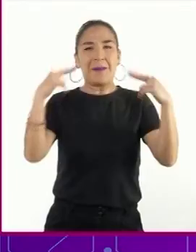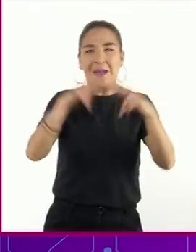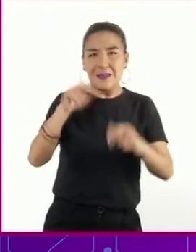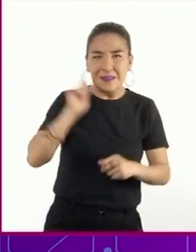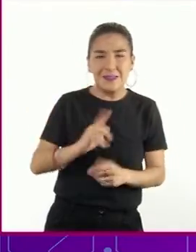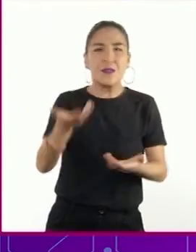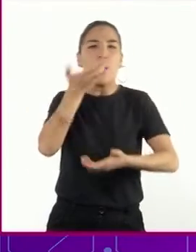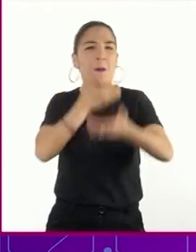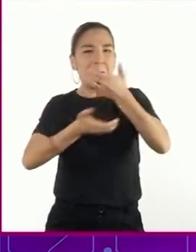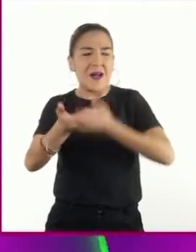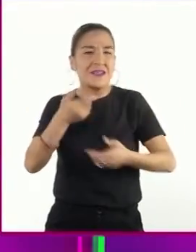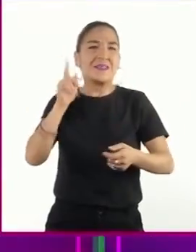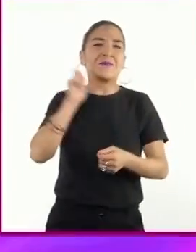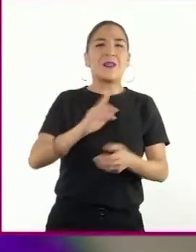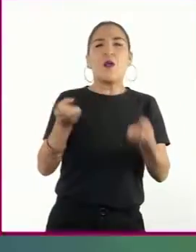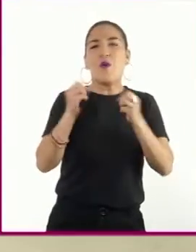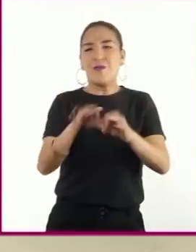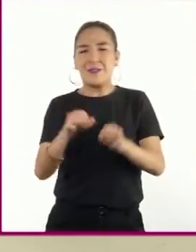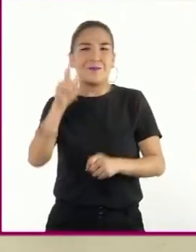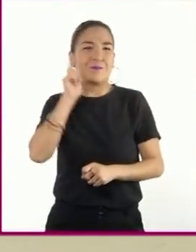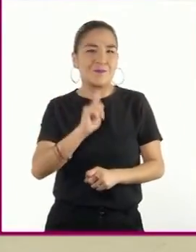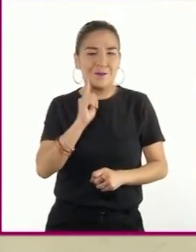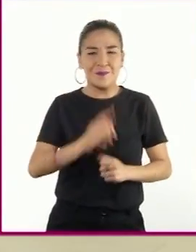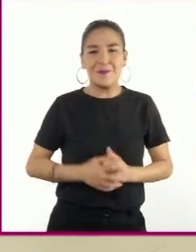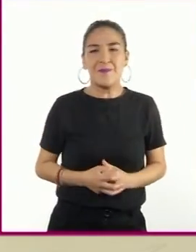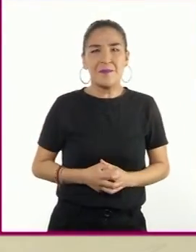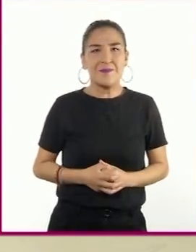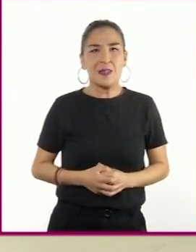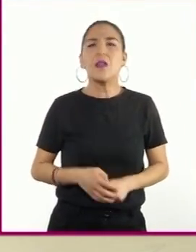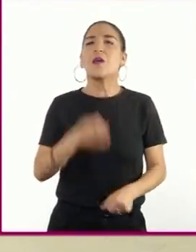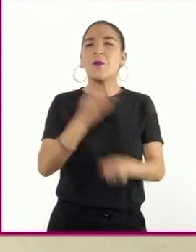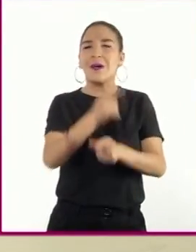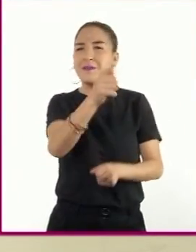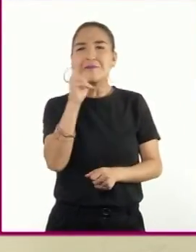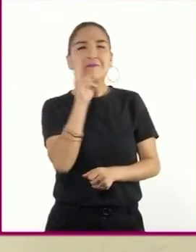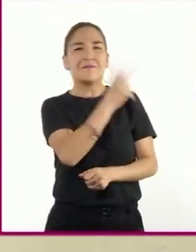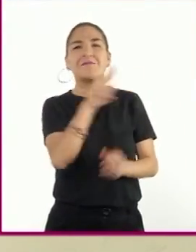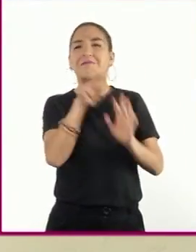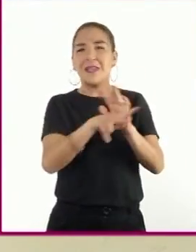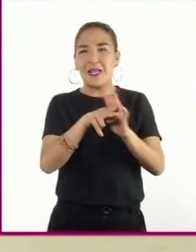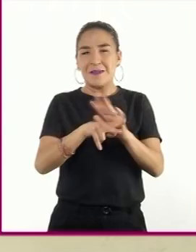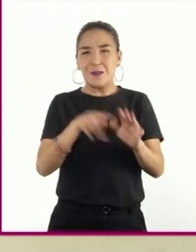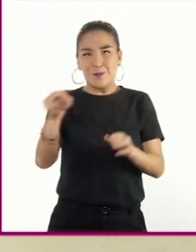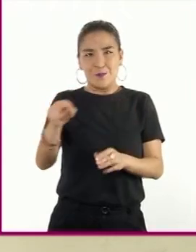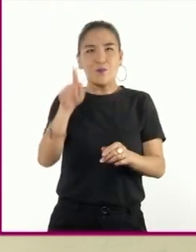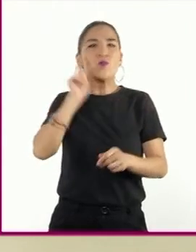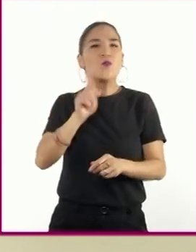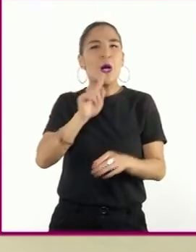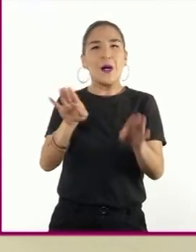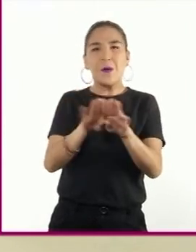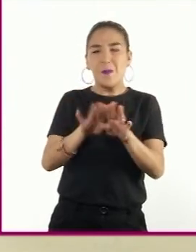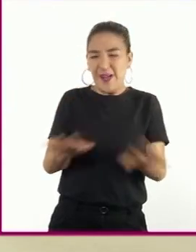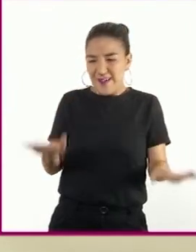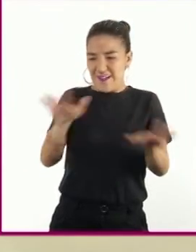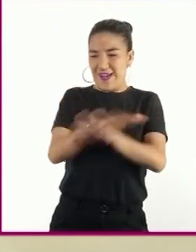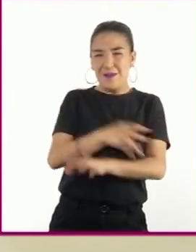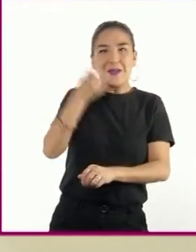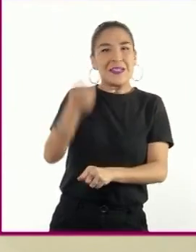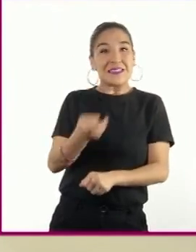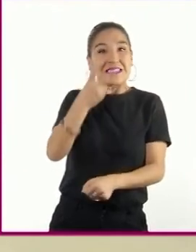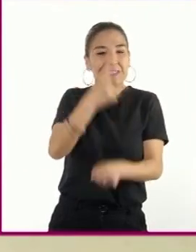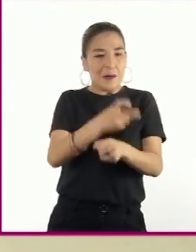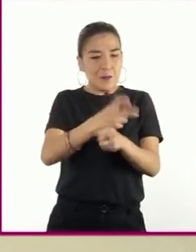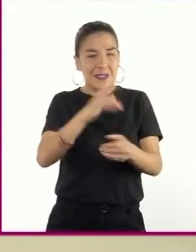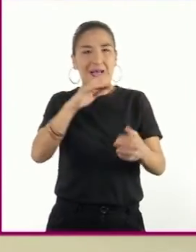comerciantes y oficinistas. ¿Qué les pareció el video? Los roles de las mujeres se modificaron a partir de la Segunda